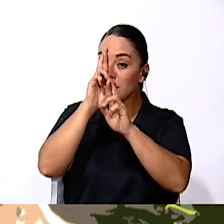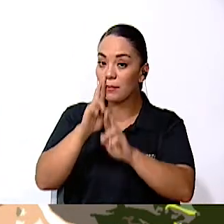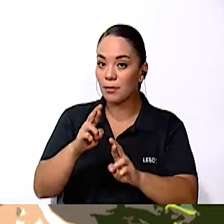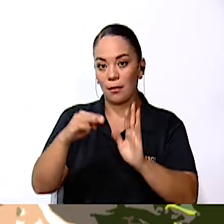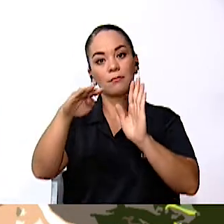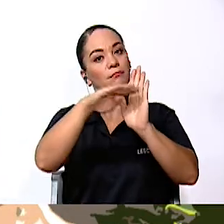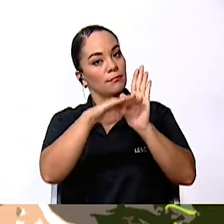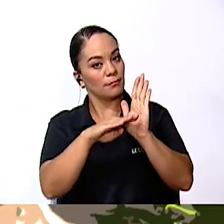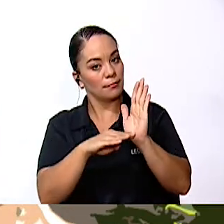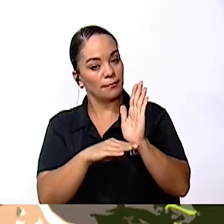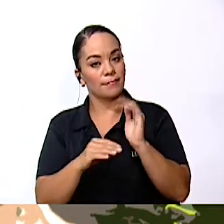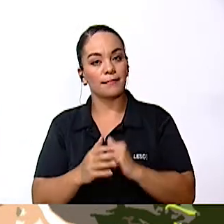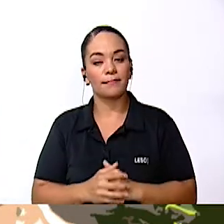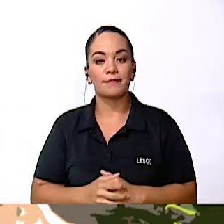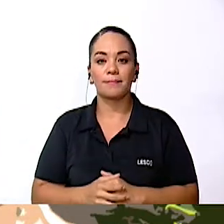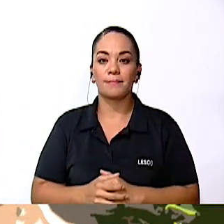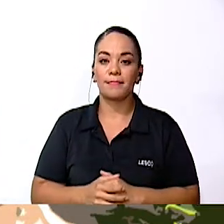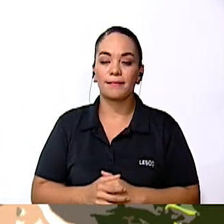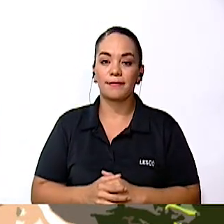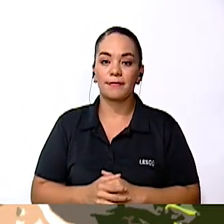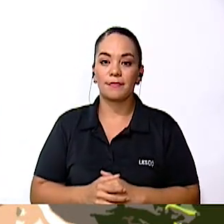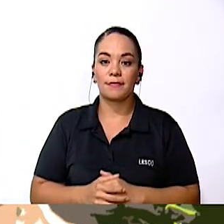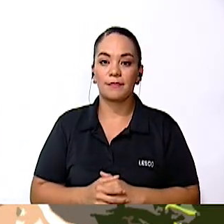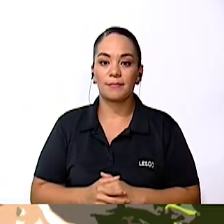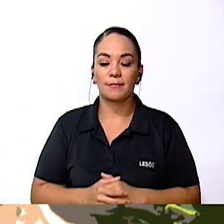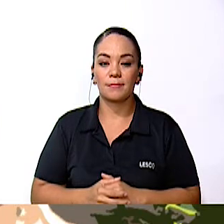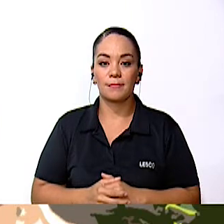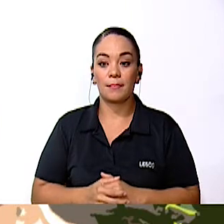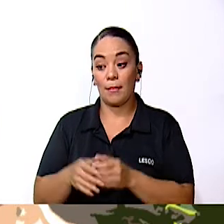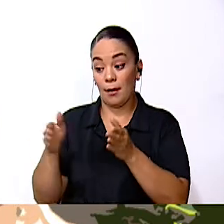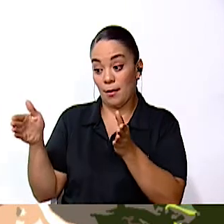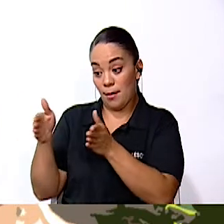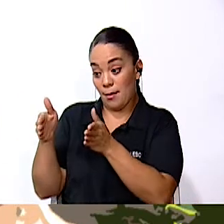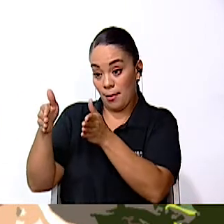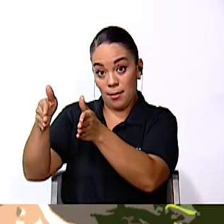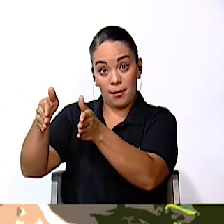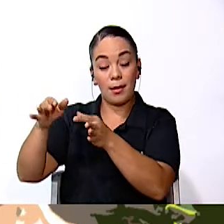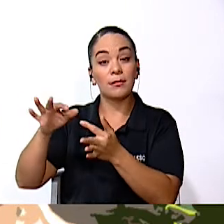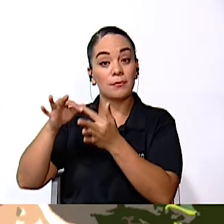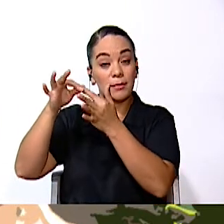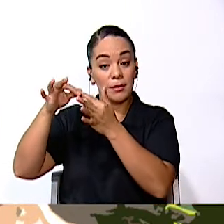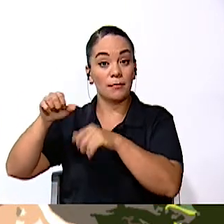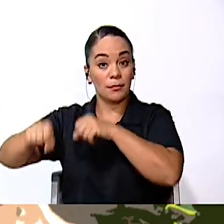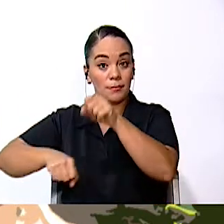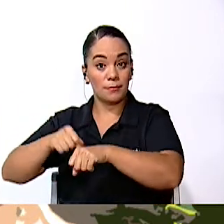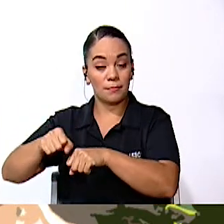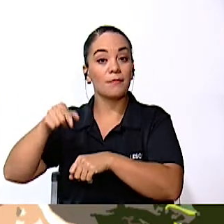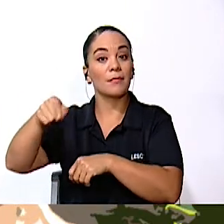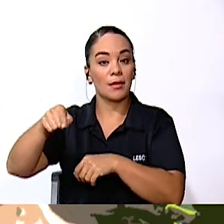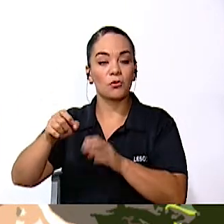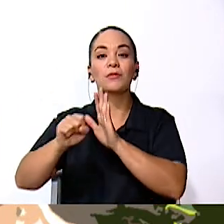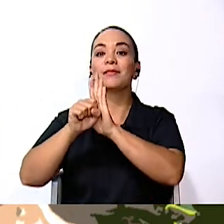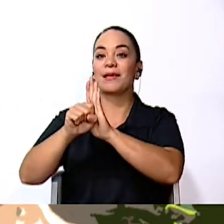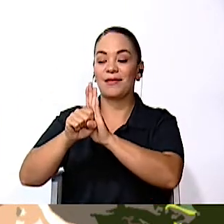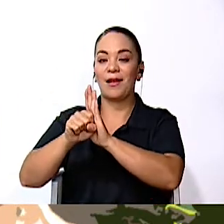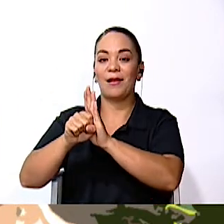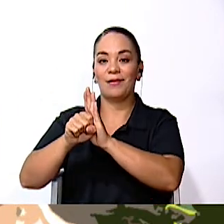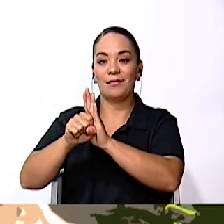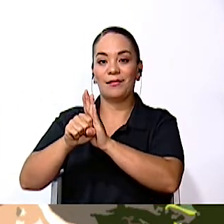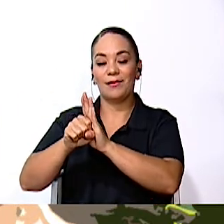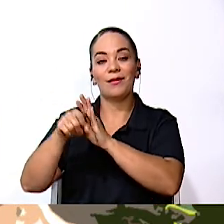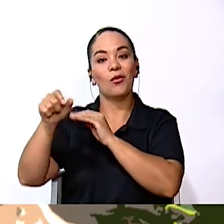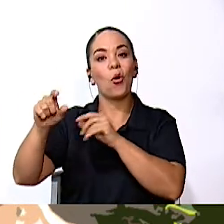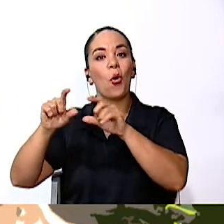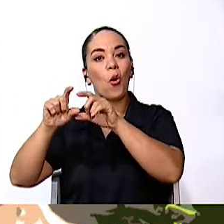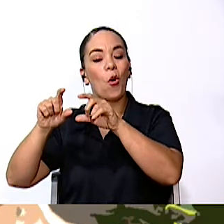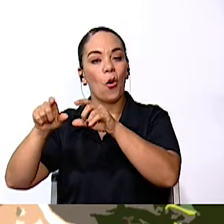reglamentos Y vamos a ver Porque la aciclovía, por ejemplo Es una señal de tránsito horizontal Es la que vamos a ver pintada en la